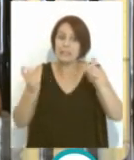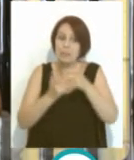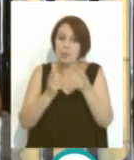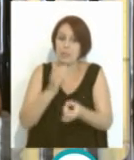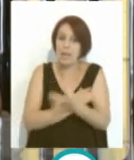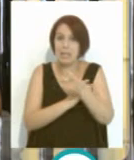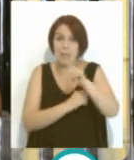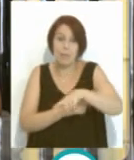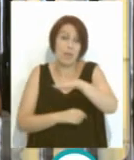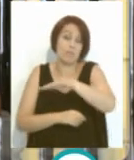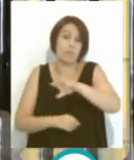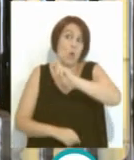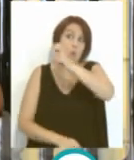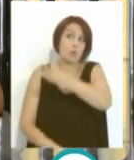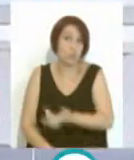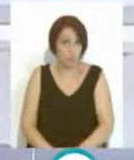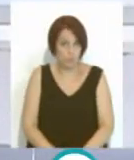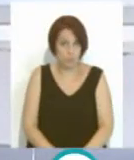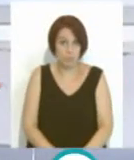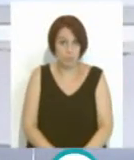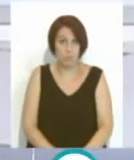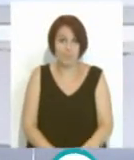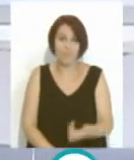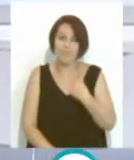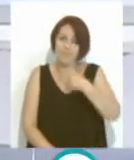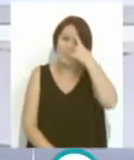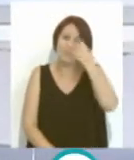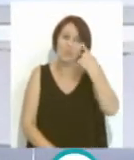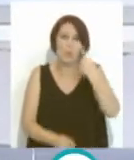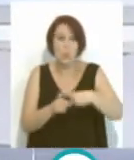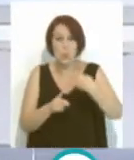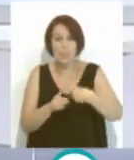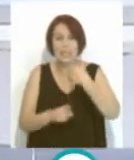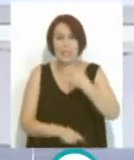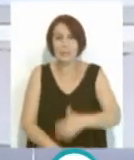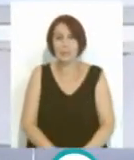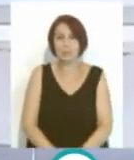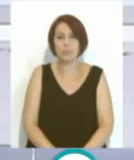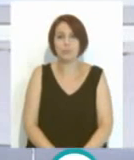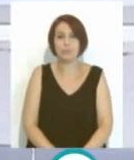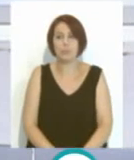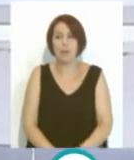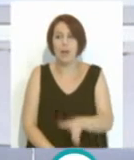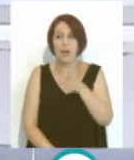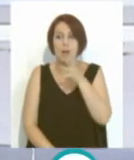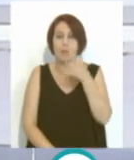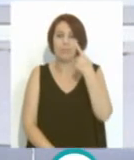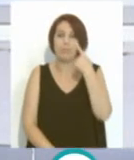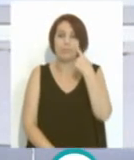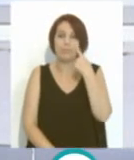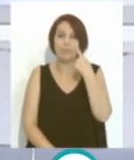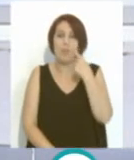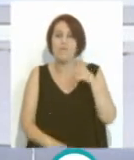también en otros sitios. Eso me hace acordar de una cosa, lo que acaba de decir Nacho. Nos vamos a ir a ver